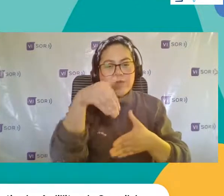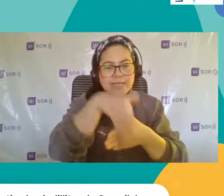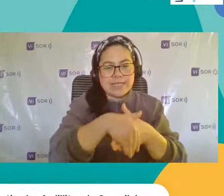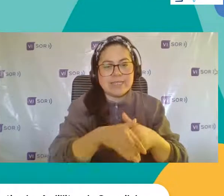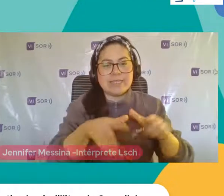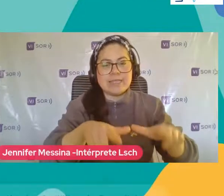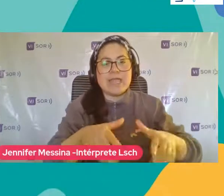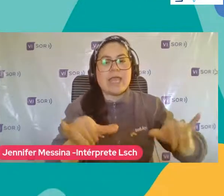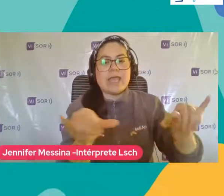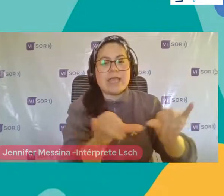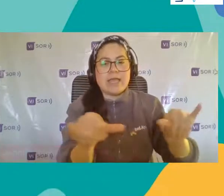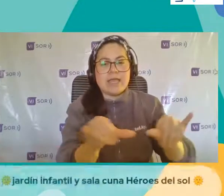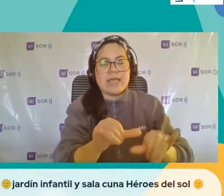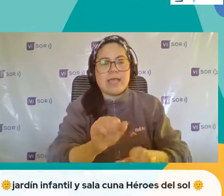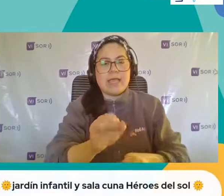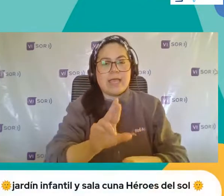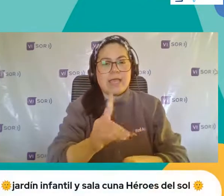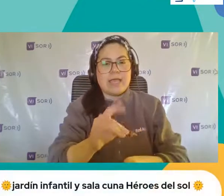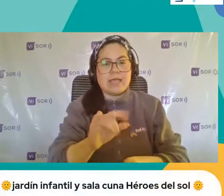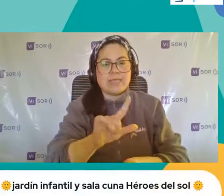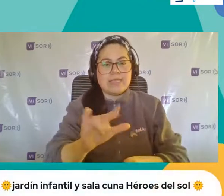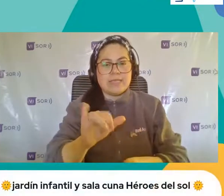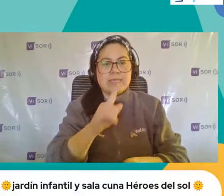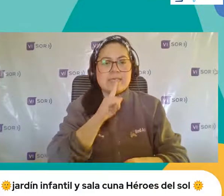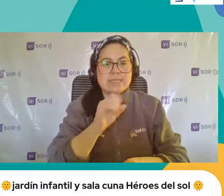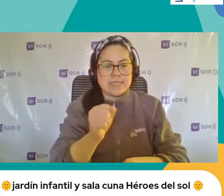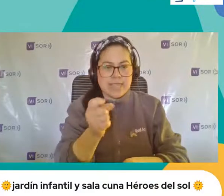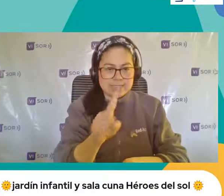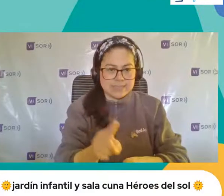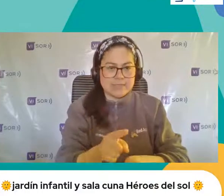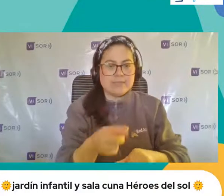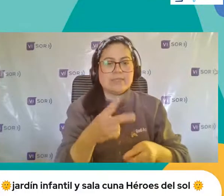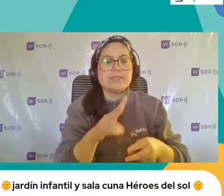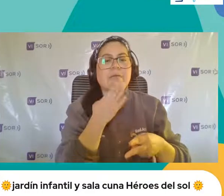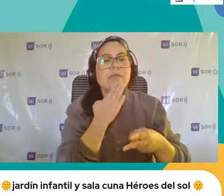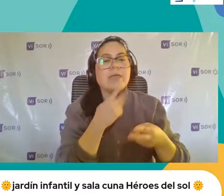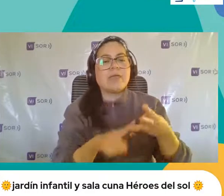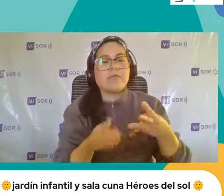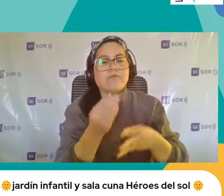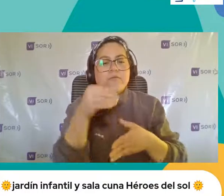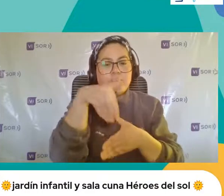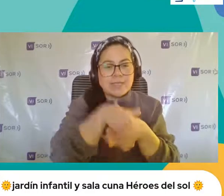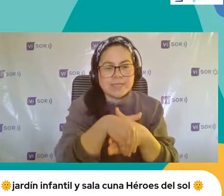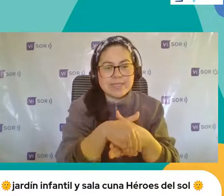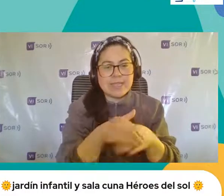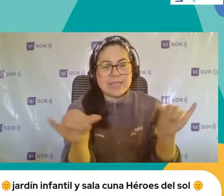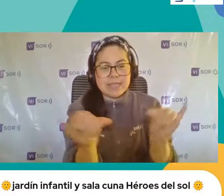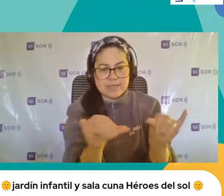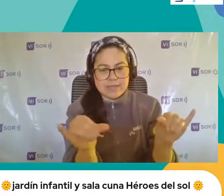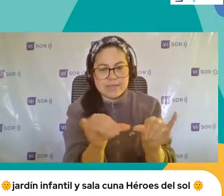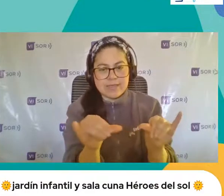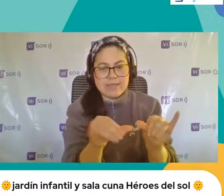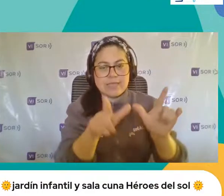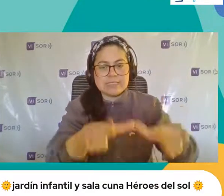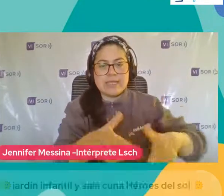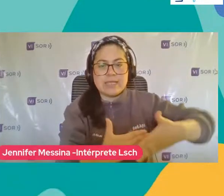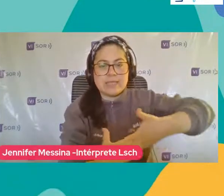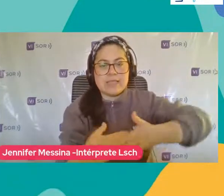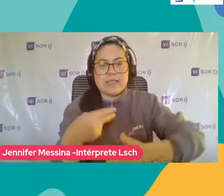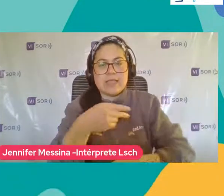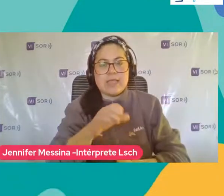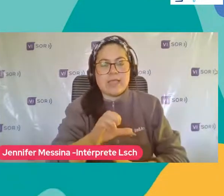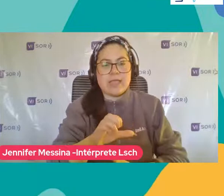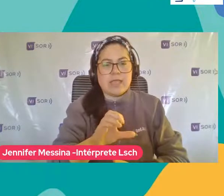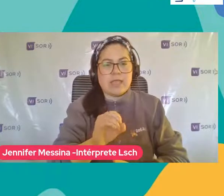Desde el Jardín Alternativo Las Ardillitas De Coronilagüe También Muy buenas tardes A todos A todas Desde el Jardín Infantil Salacuna Eres del Sol